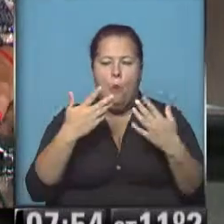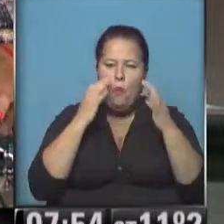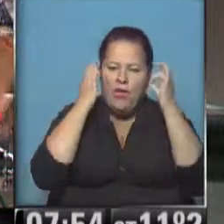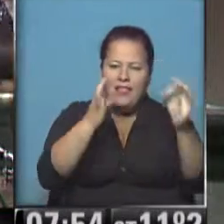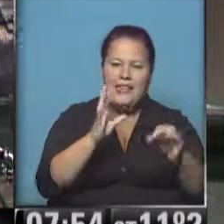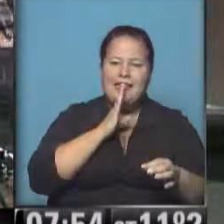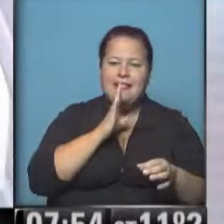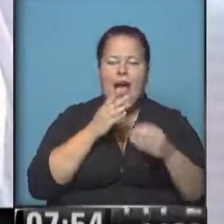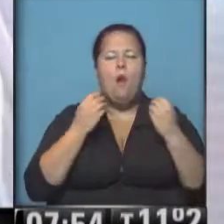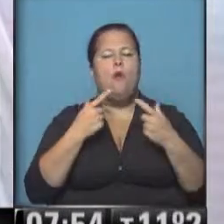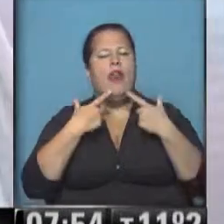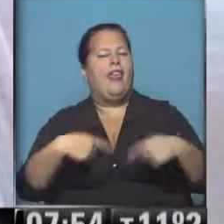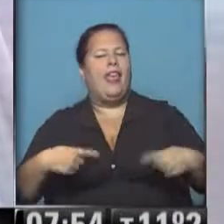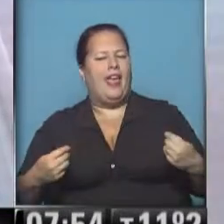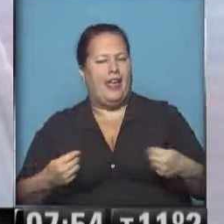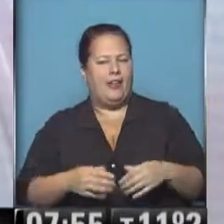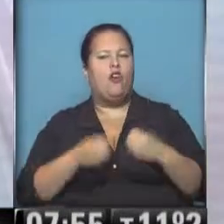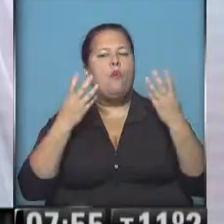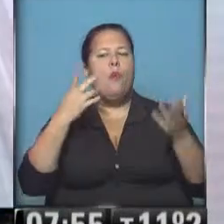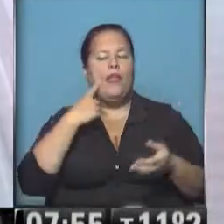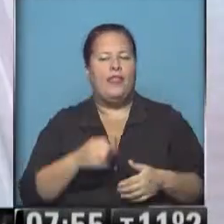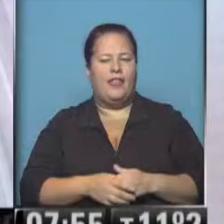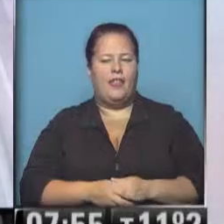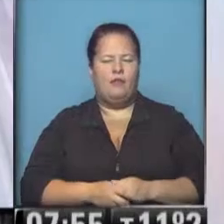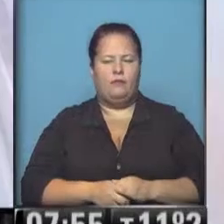llegar a Ezeiza? ¿Y por qué se reclama? ¿Cómo estás? Buen día.